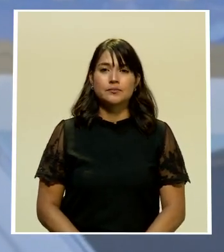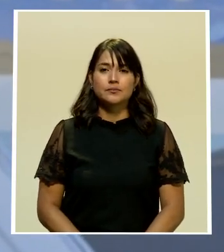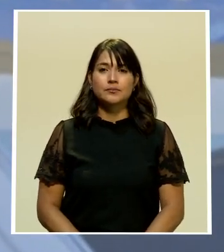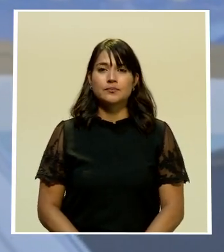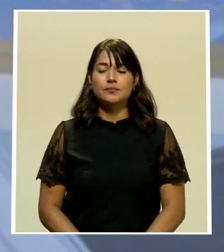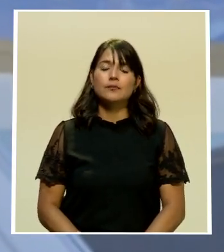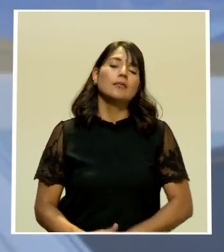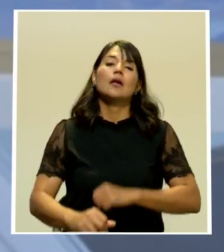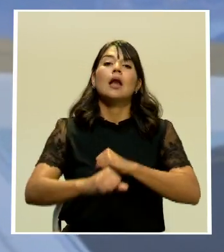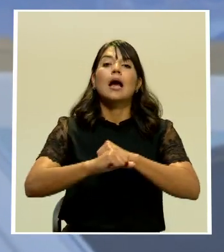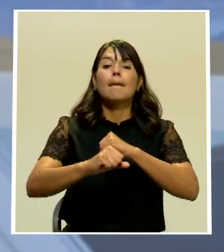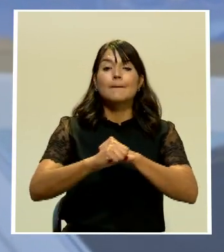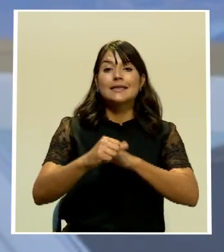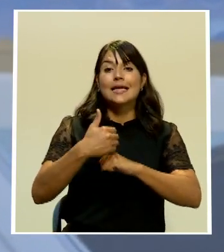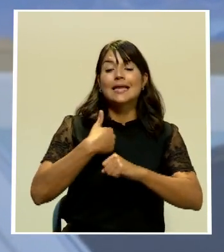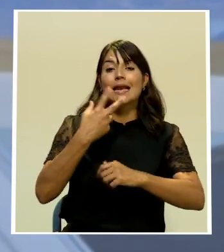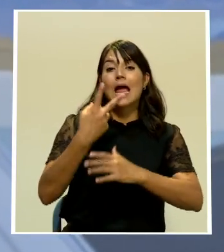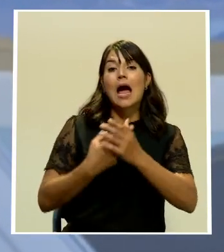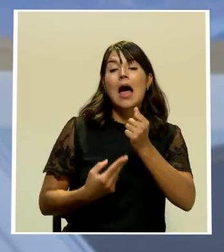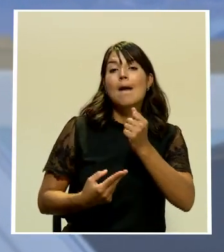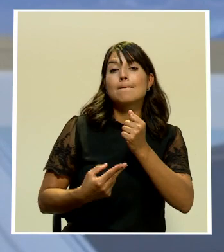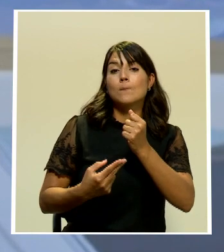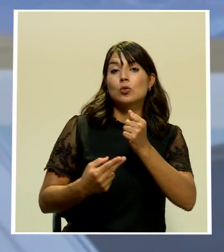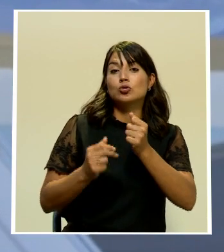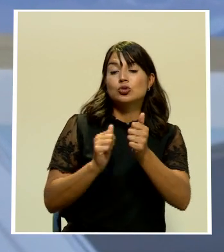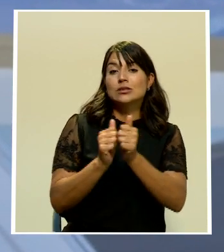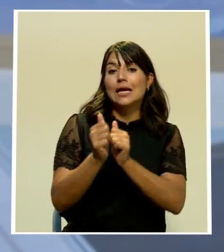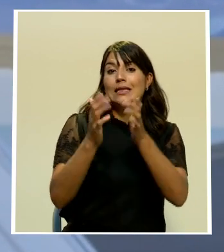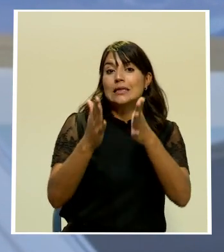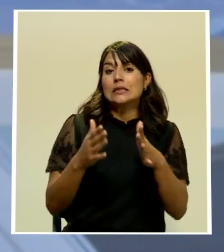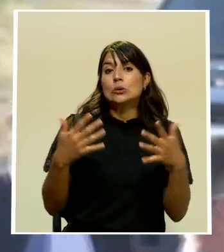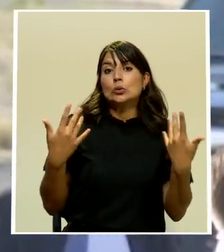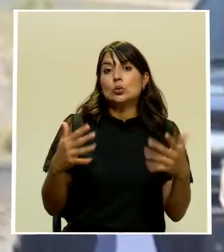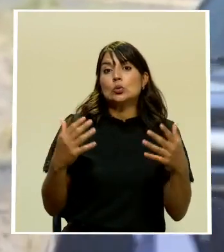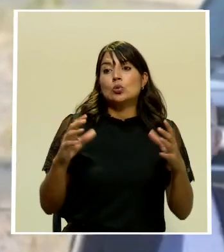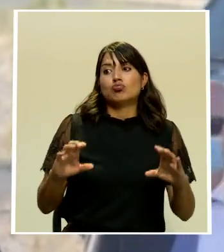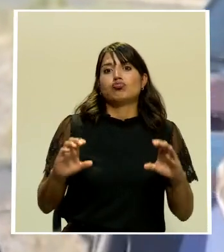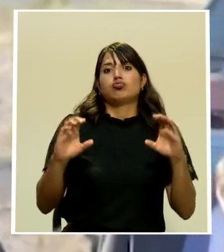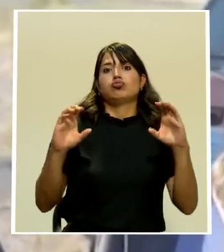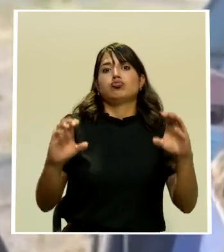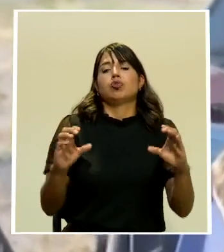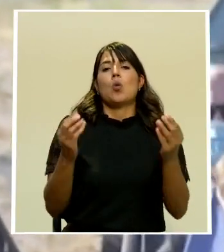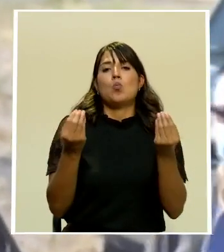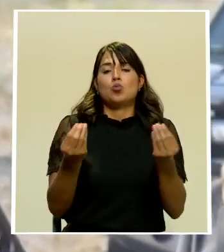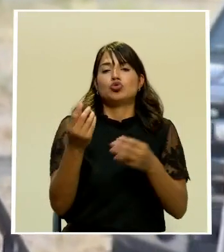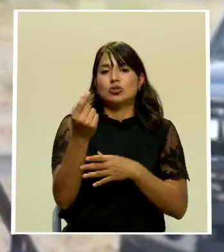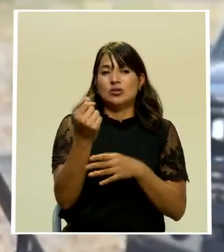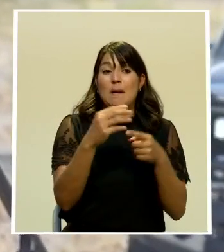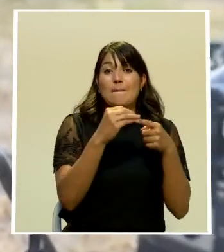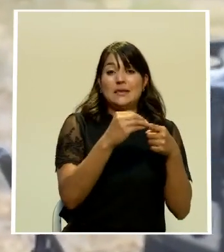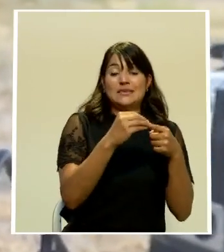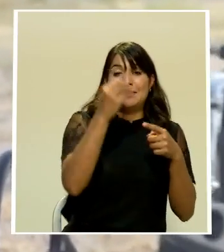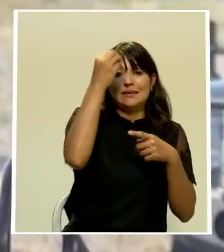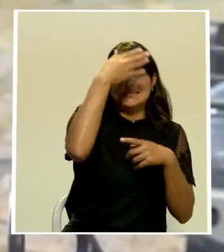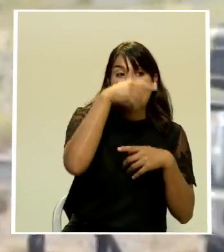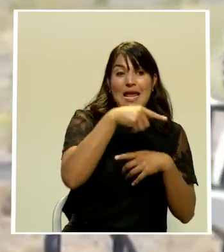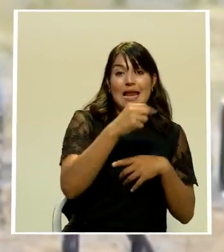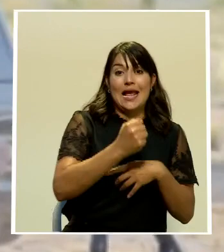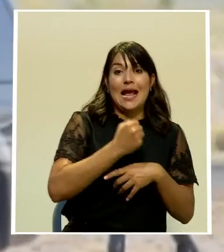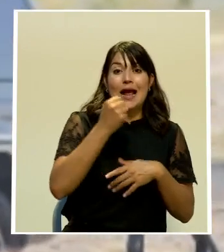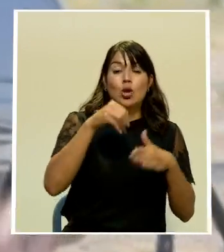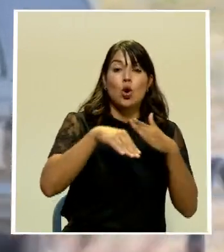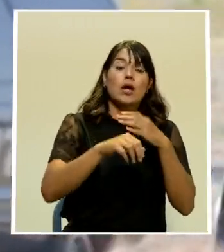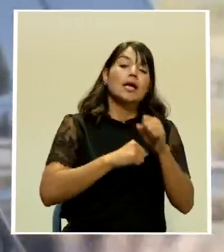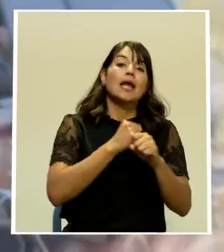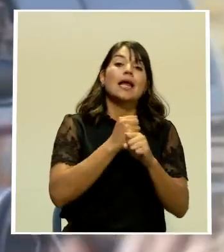las campañas de ambos candidatos han invertido enormes sumas de dinero en este estado crucial principalmente para Trump que lo ganó en 2016